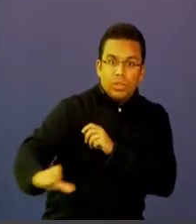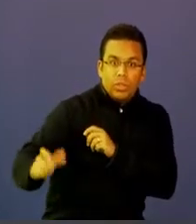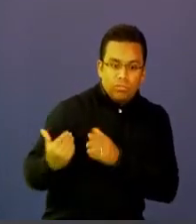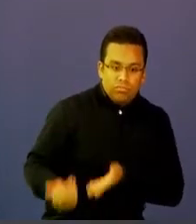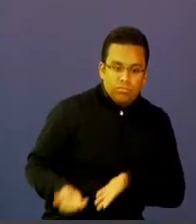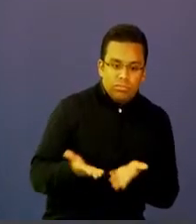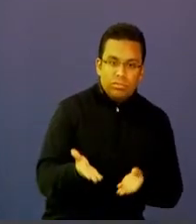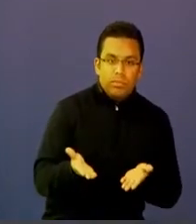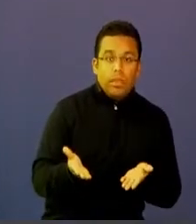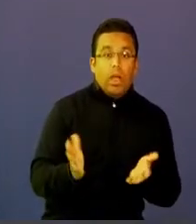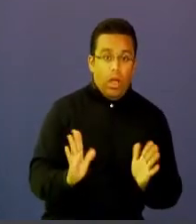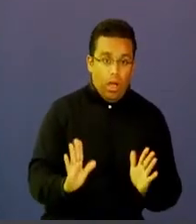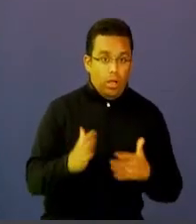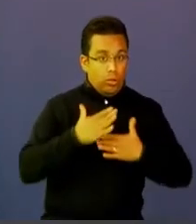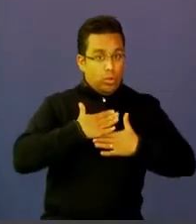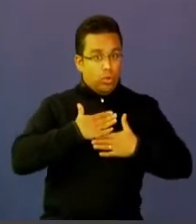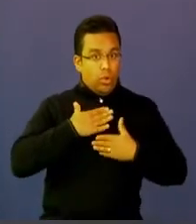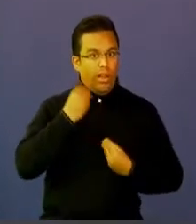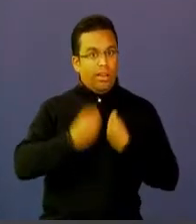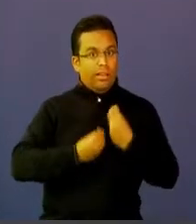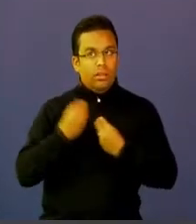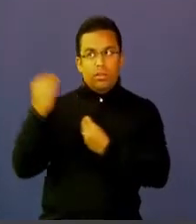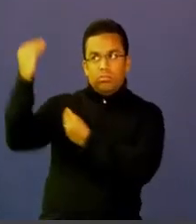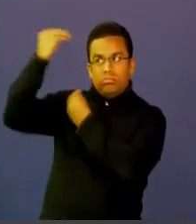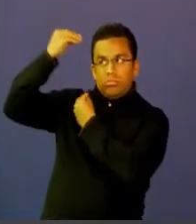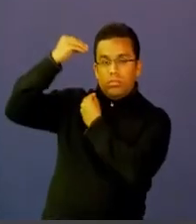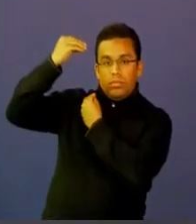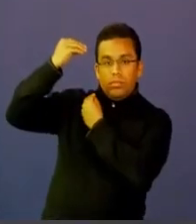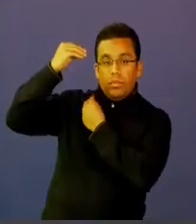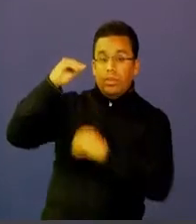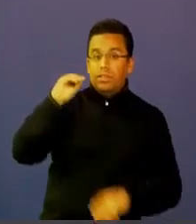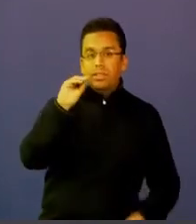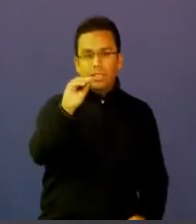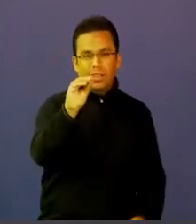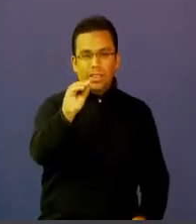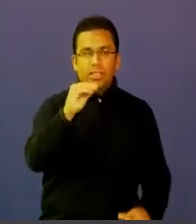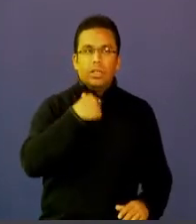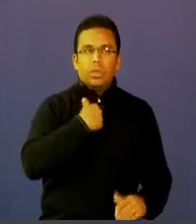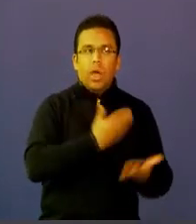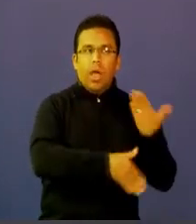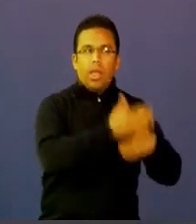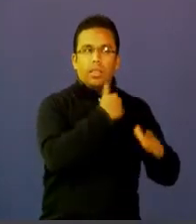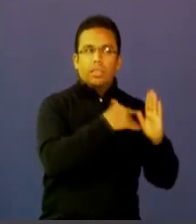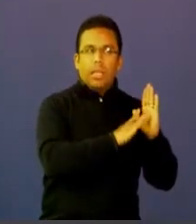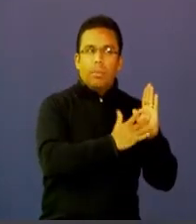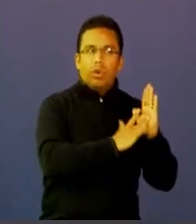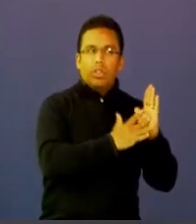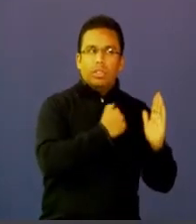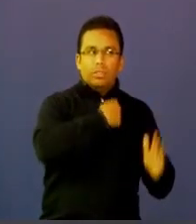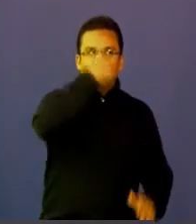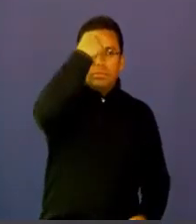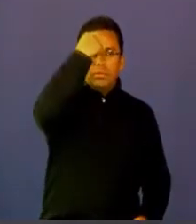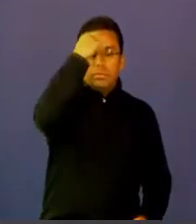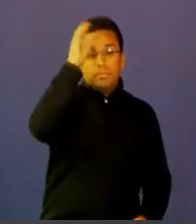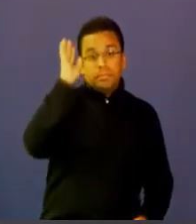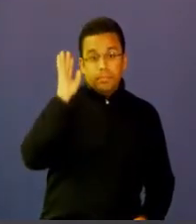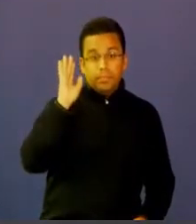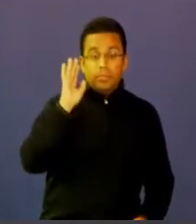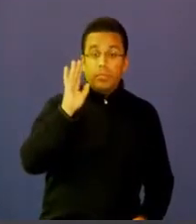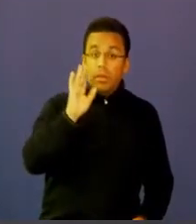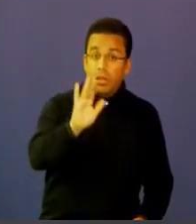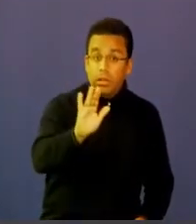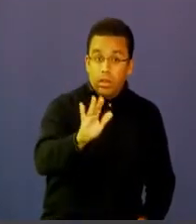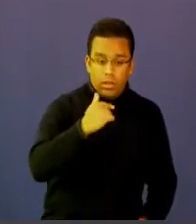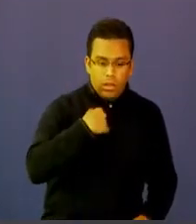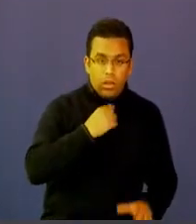ese profesor, yo quiero partir de una nueva hipótesis que me he planteado. Yo creo que la forma de comunicarnos